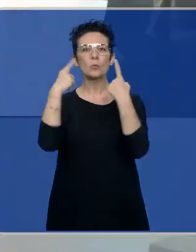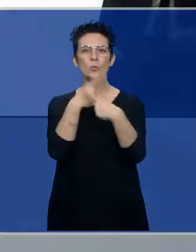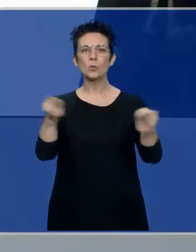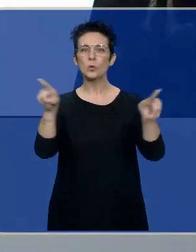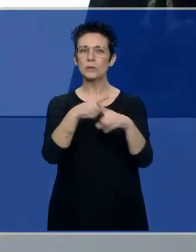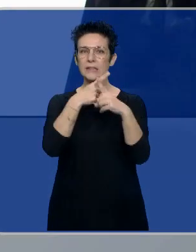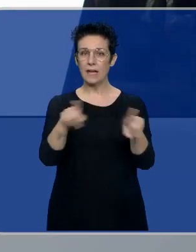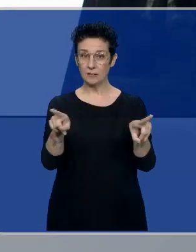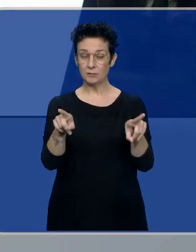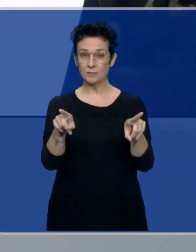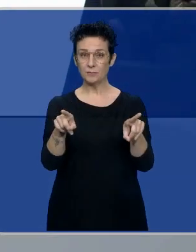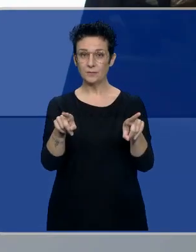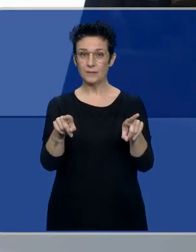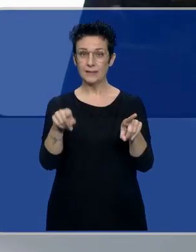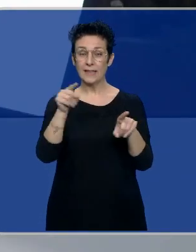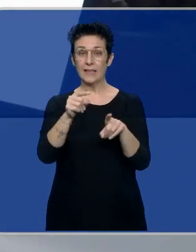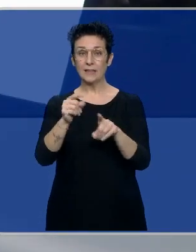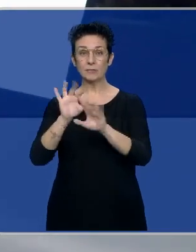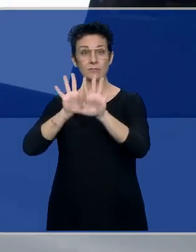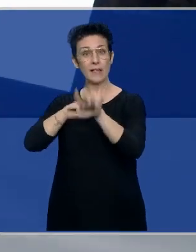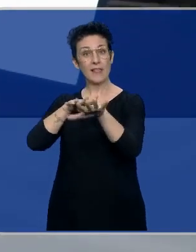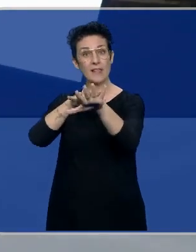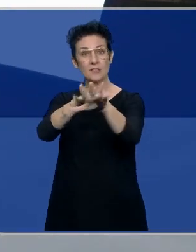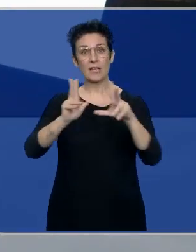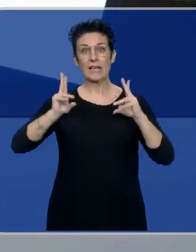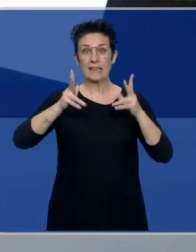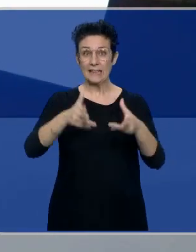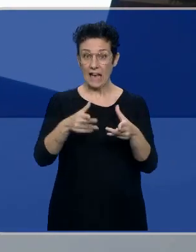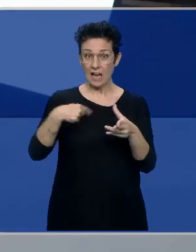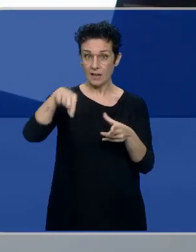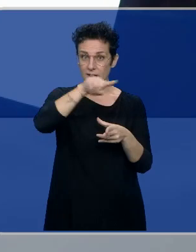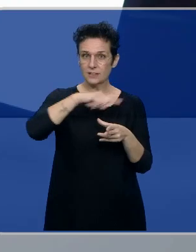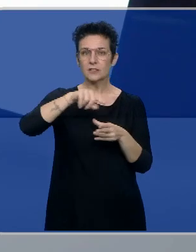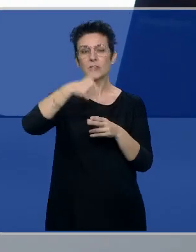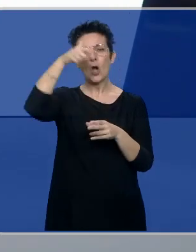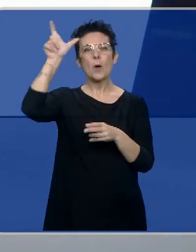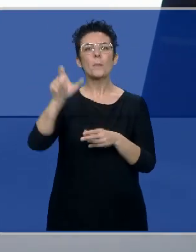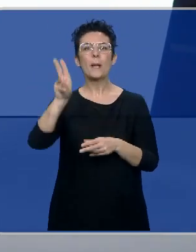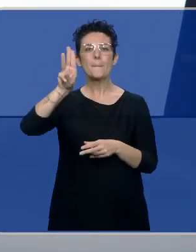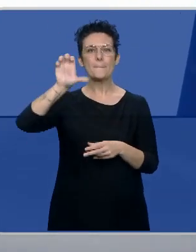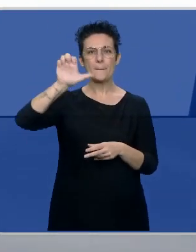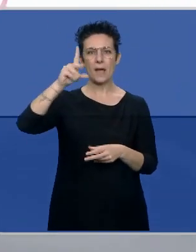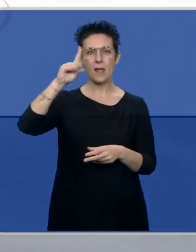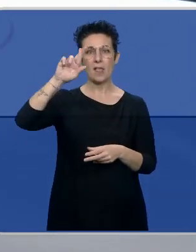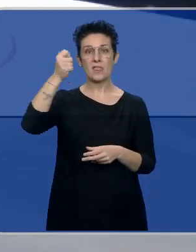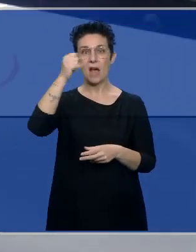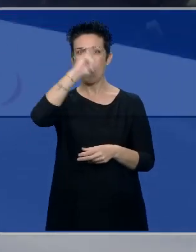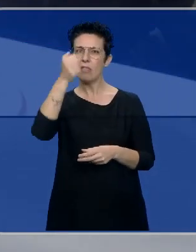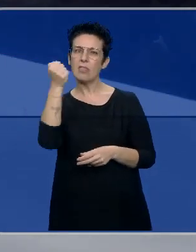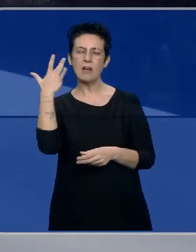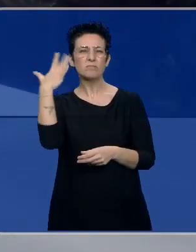les adelanto. Bueno, este desfile de trajes irá acompañado con la actuación musical de Luis Antonio Pedraza, el músico y folclorista